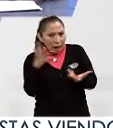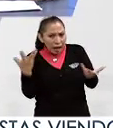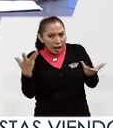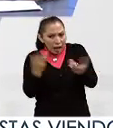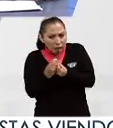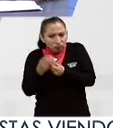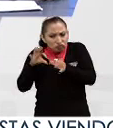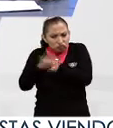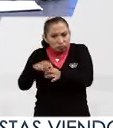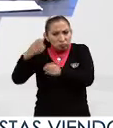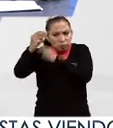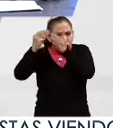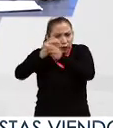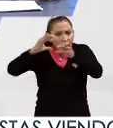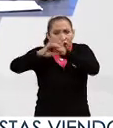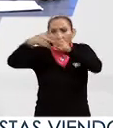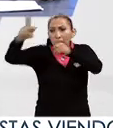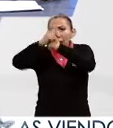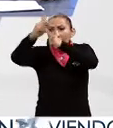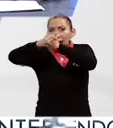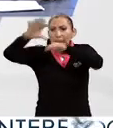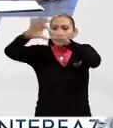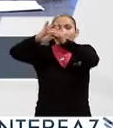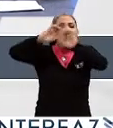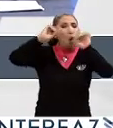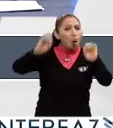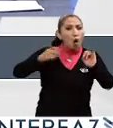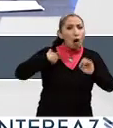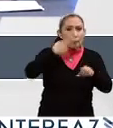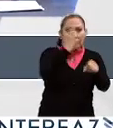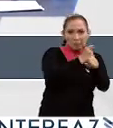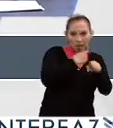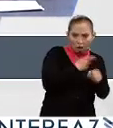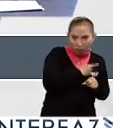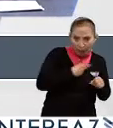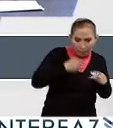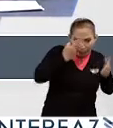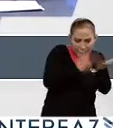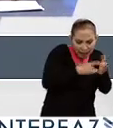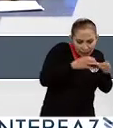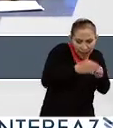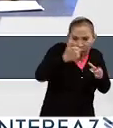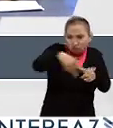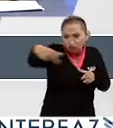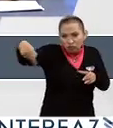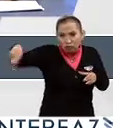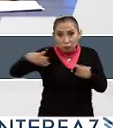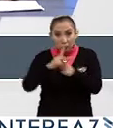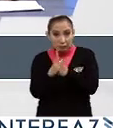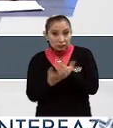en consenso de forma global con los países o de forma primero interna en cada país.